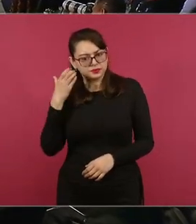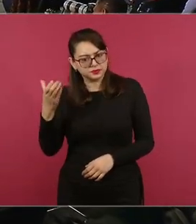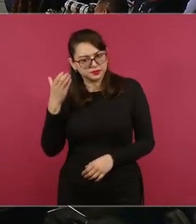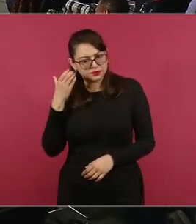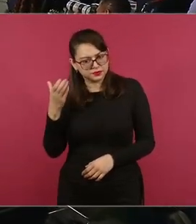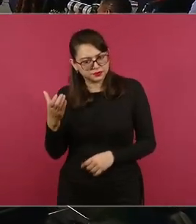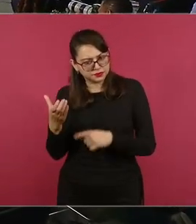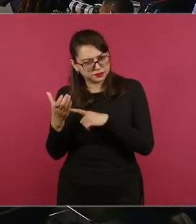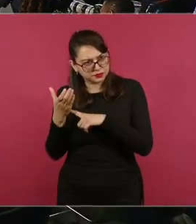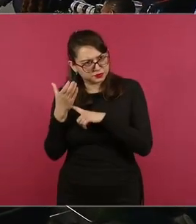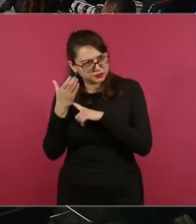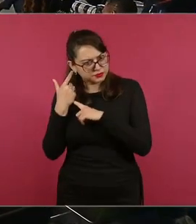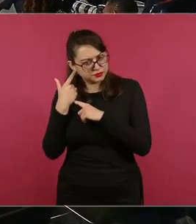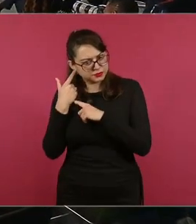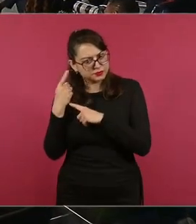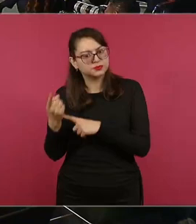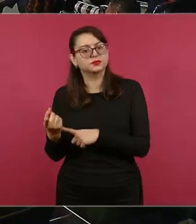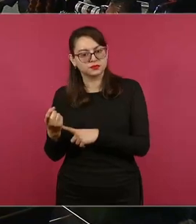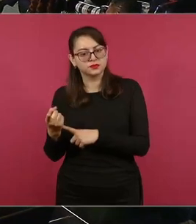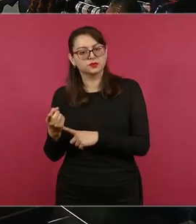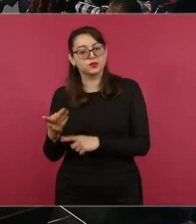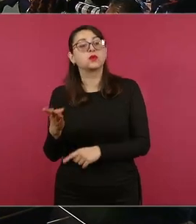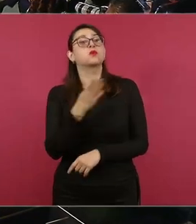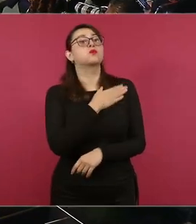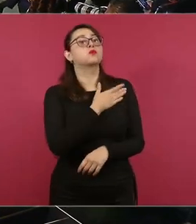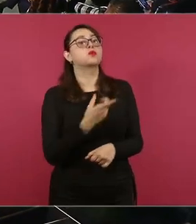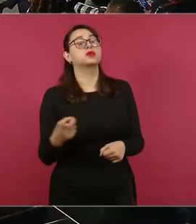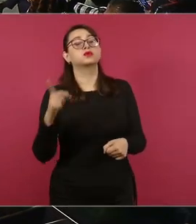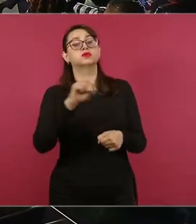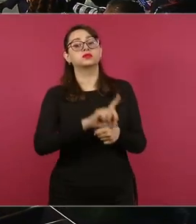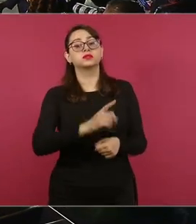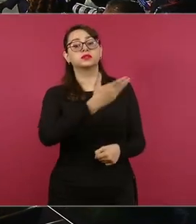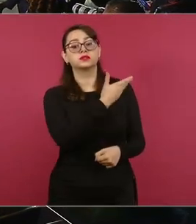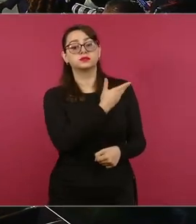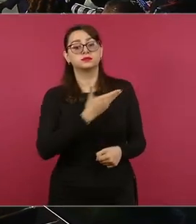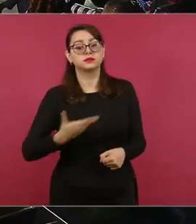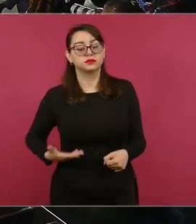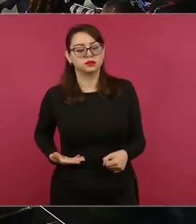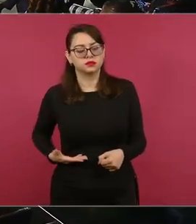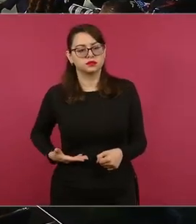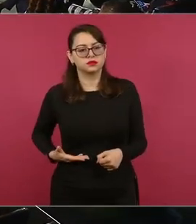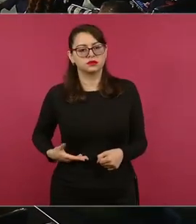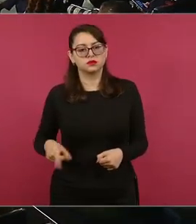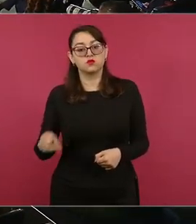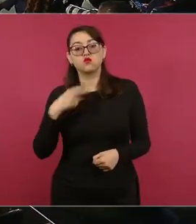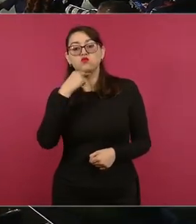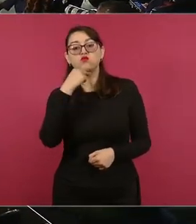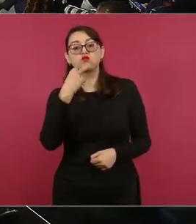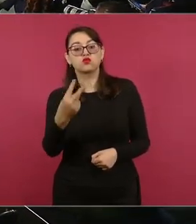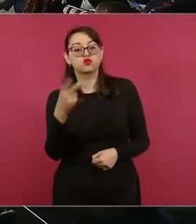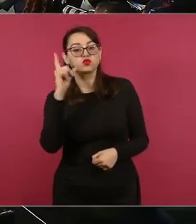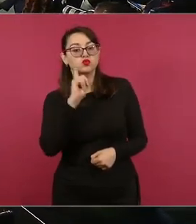Muy buenos días, señor presidente. Bueno, pues… Evelyn,